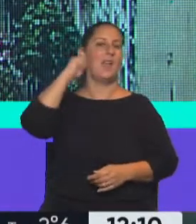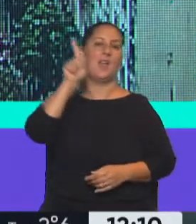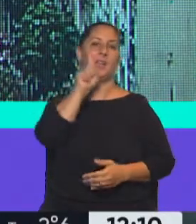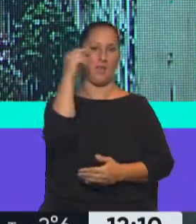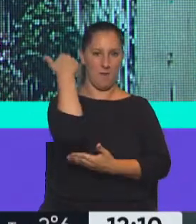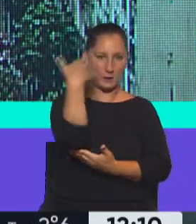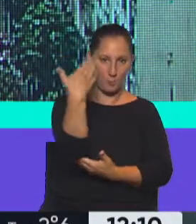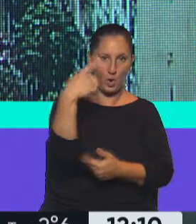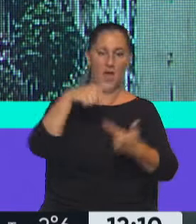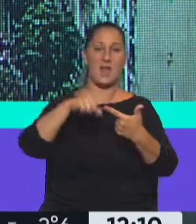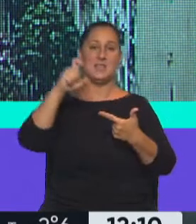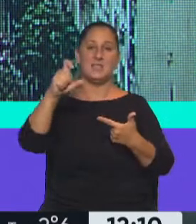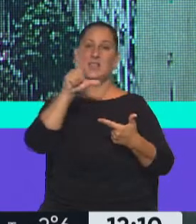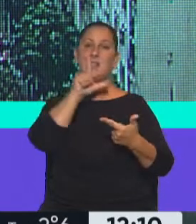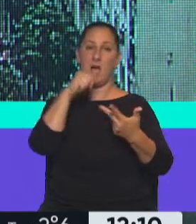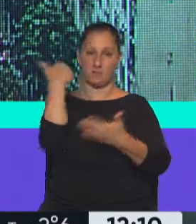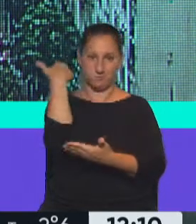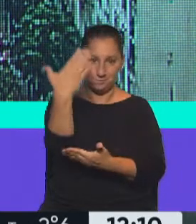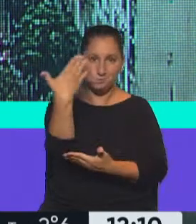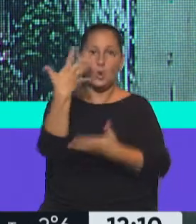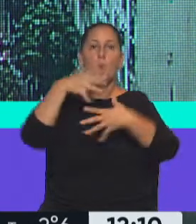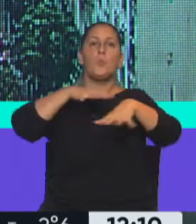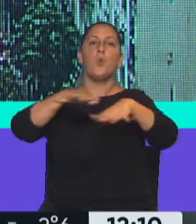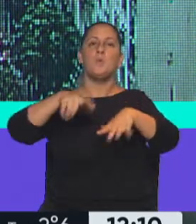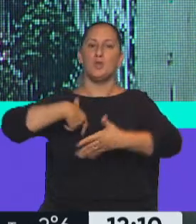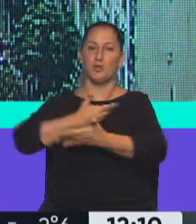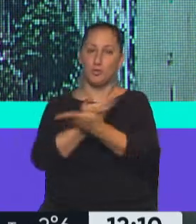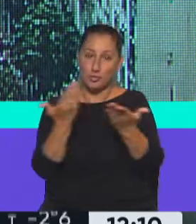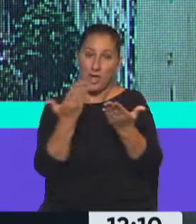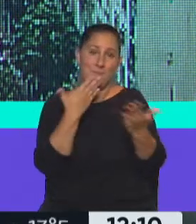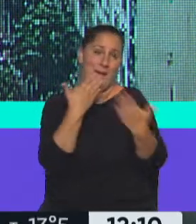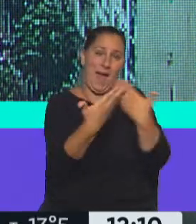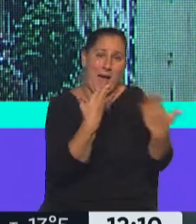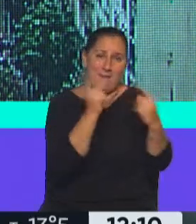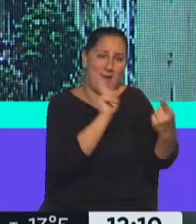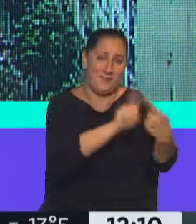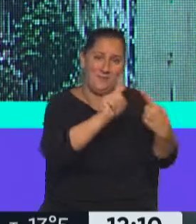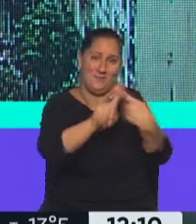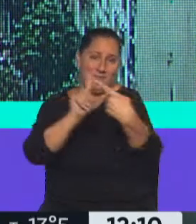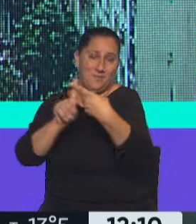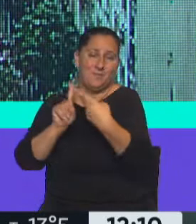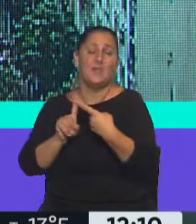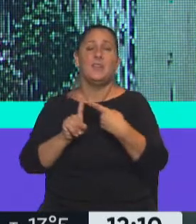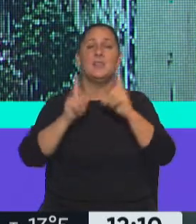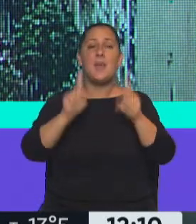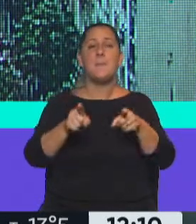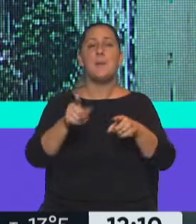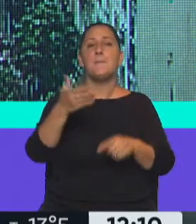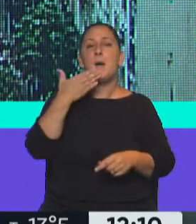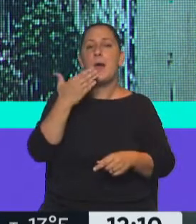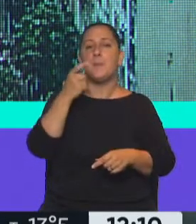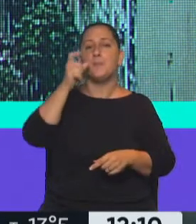va a exponer la CTA, van a exponer los movimientos sociales, veremos cuáles son los que van a ser invitados, y van a exponer también